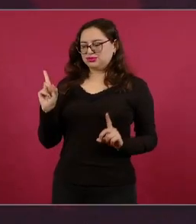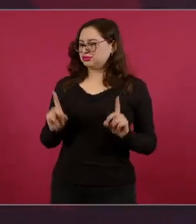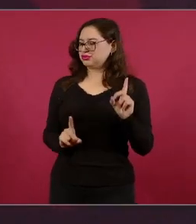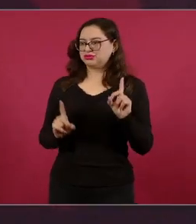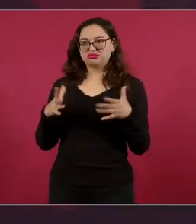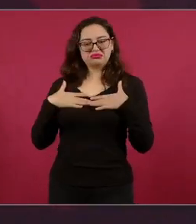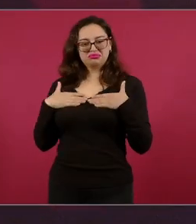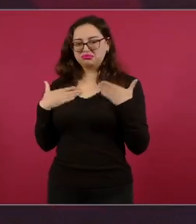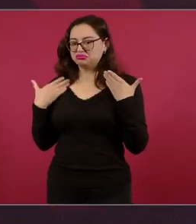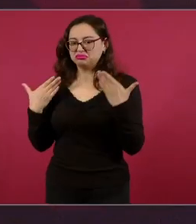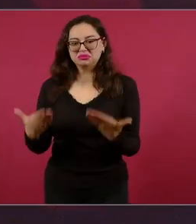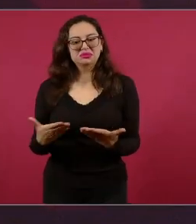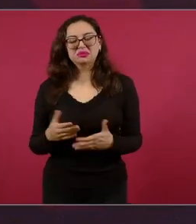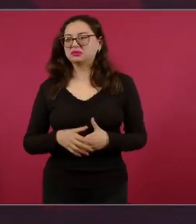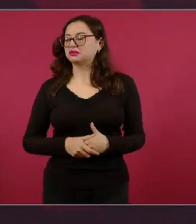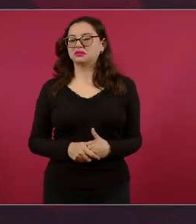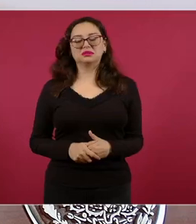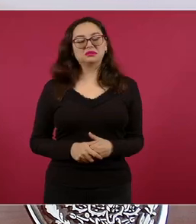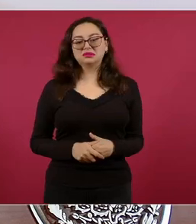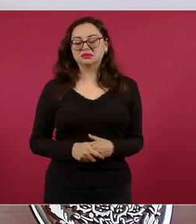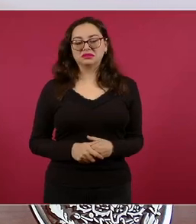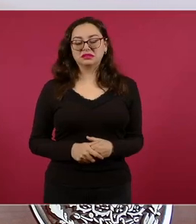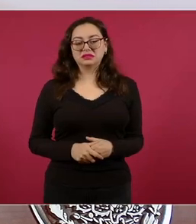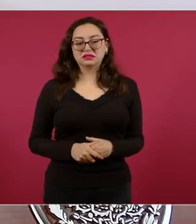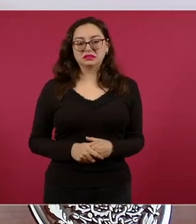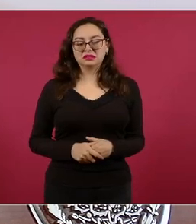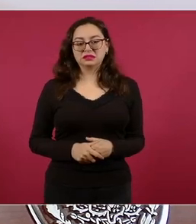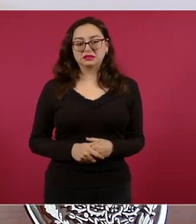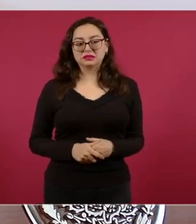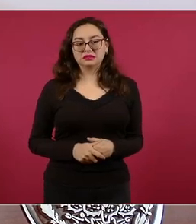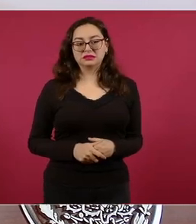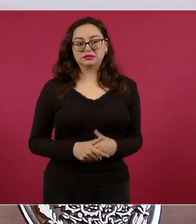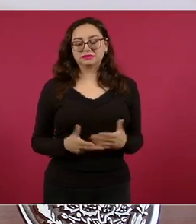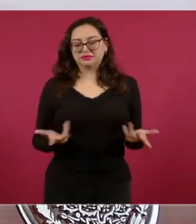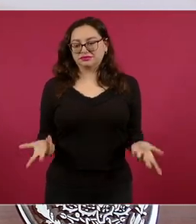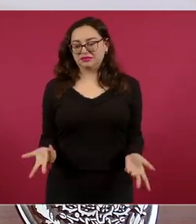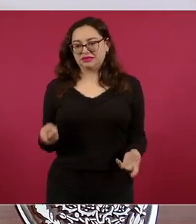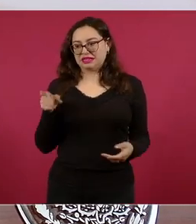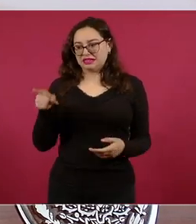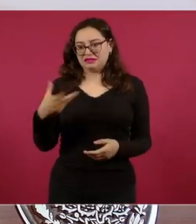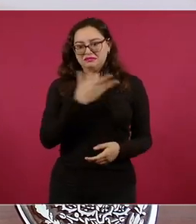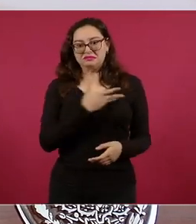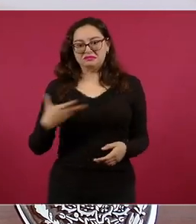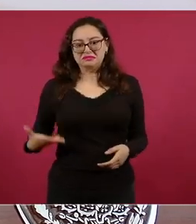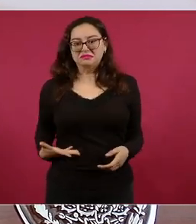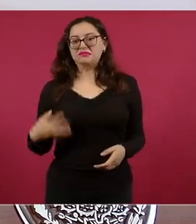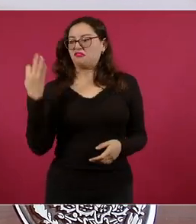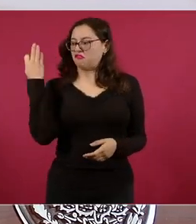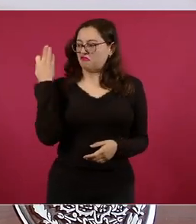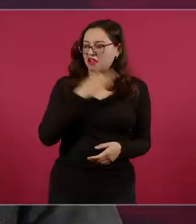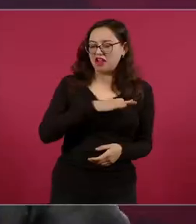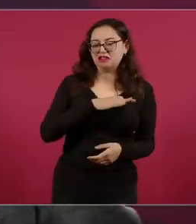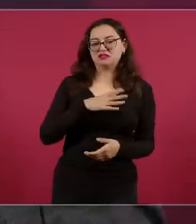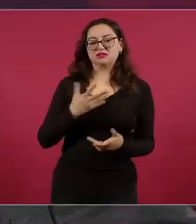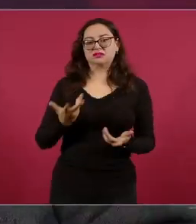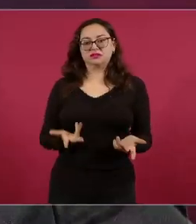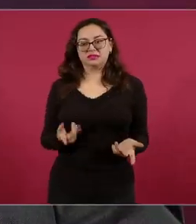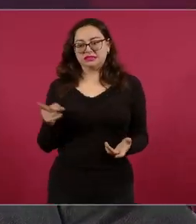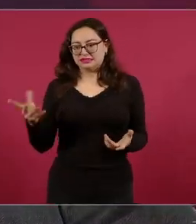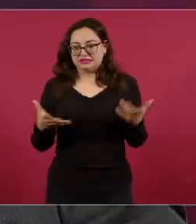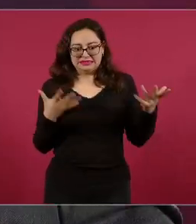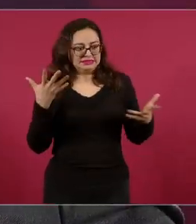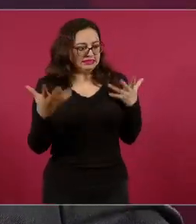el presidente Espurio, quiso